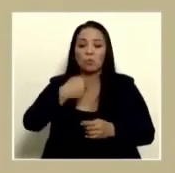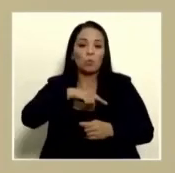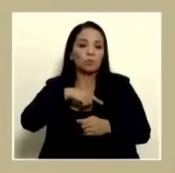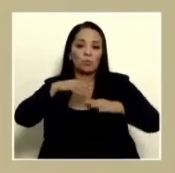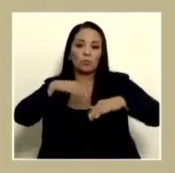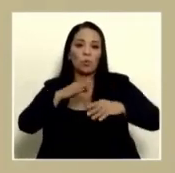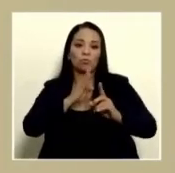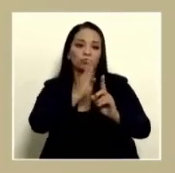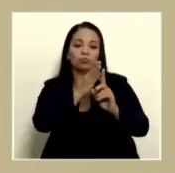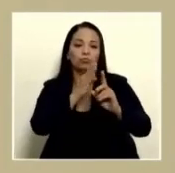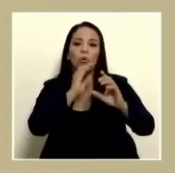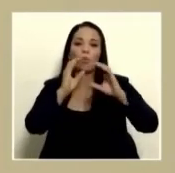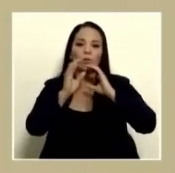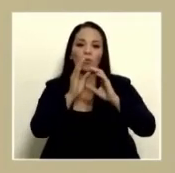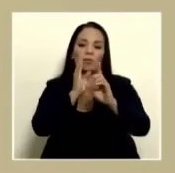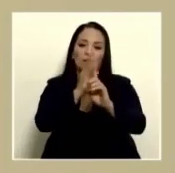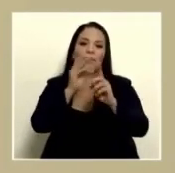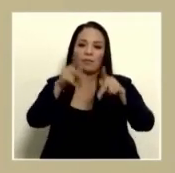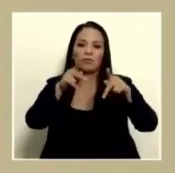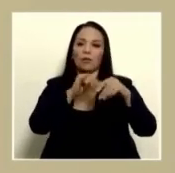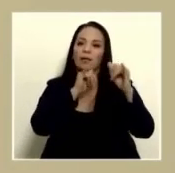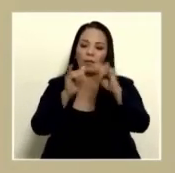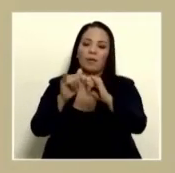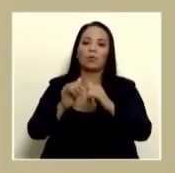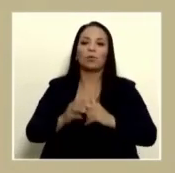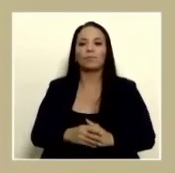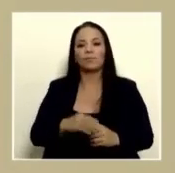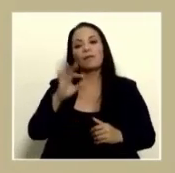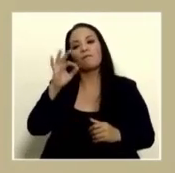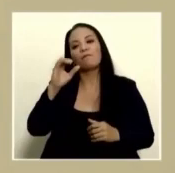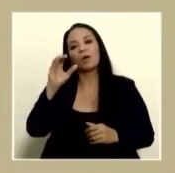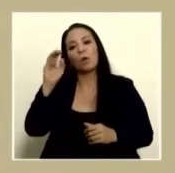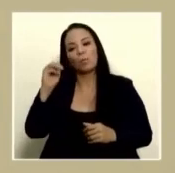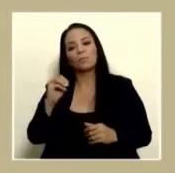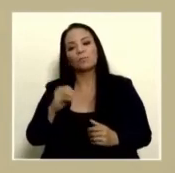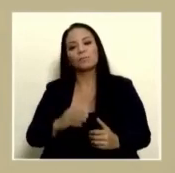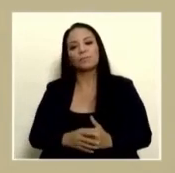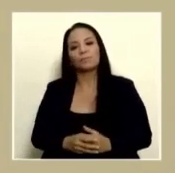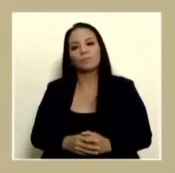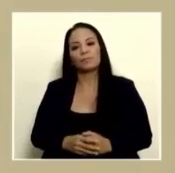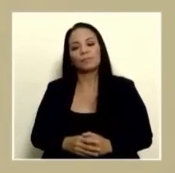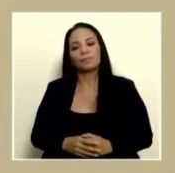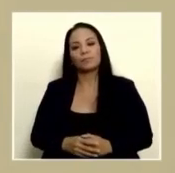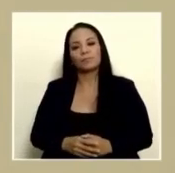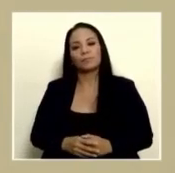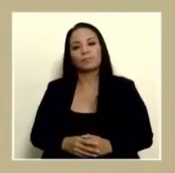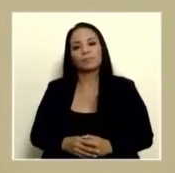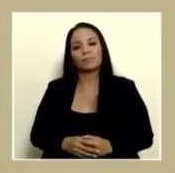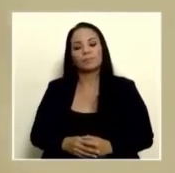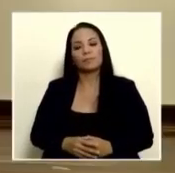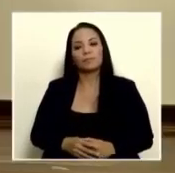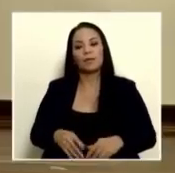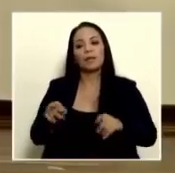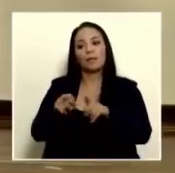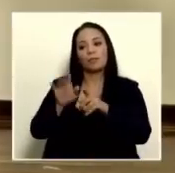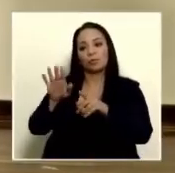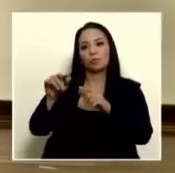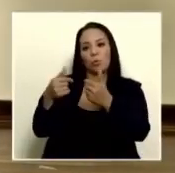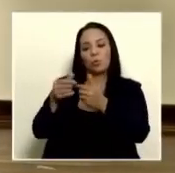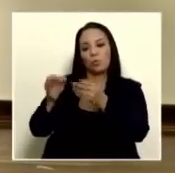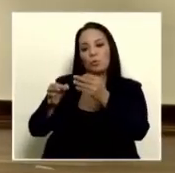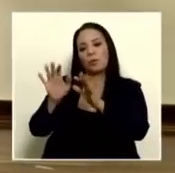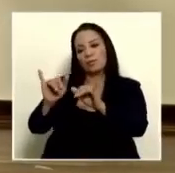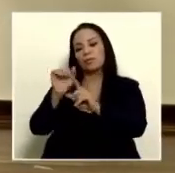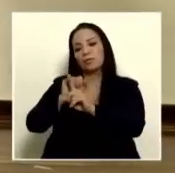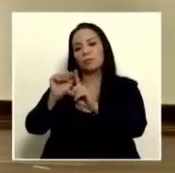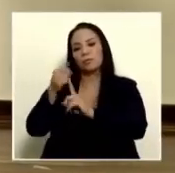comunicado directamente al que demandó que era la federación fecón y a su personero jurídico esa es la